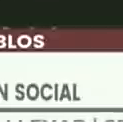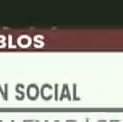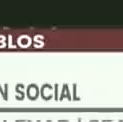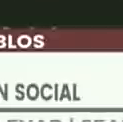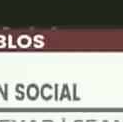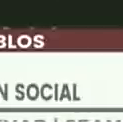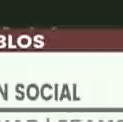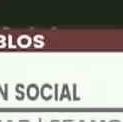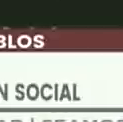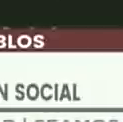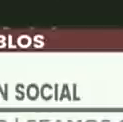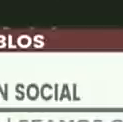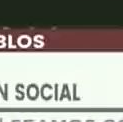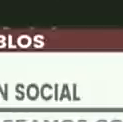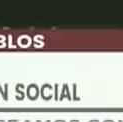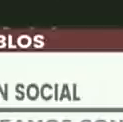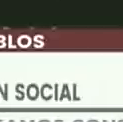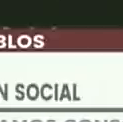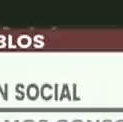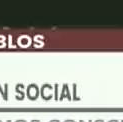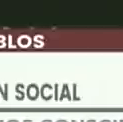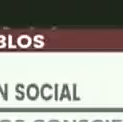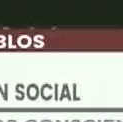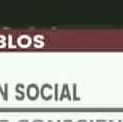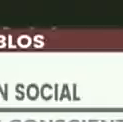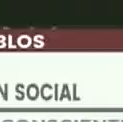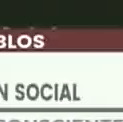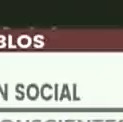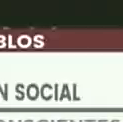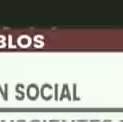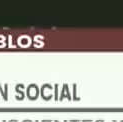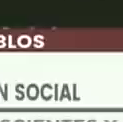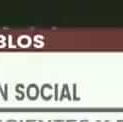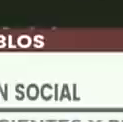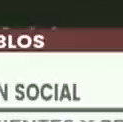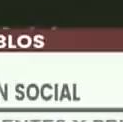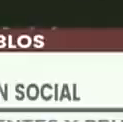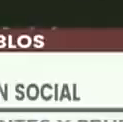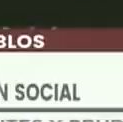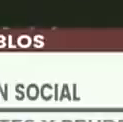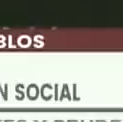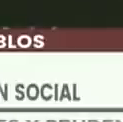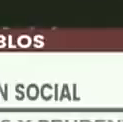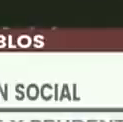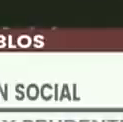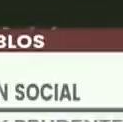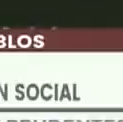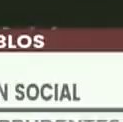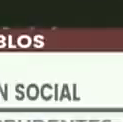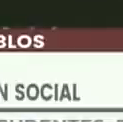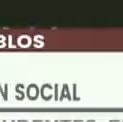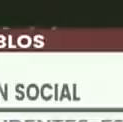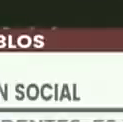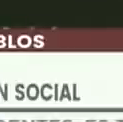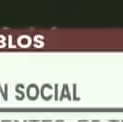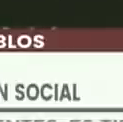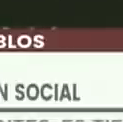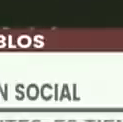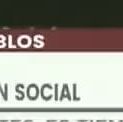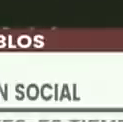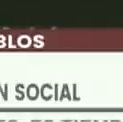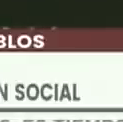del nacimiento del sistema de formación del Congreso Bicentenario de los Pueblos.